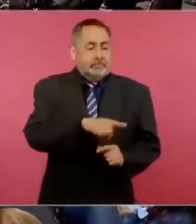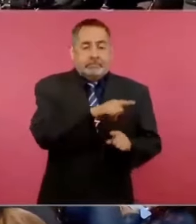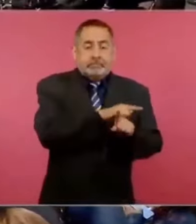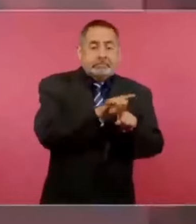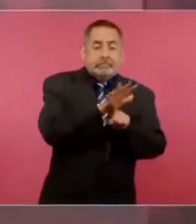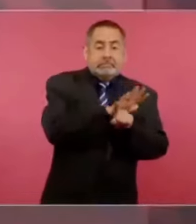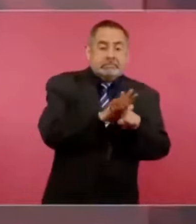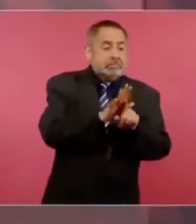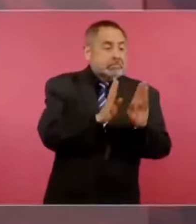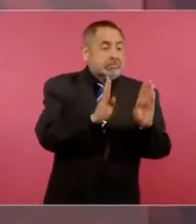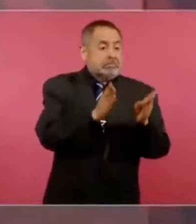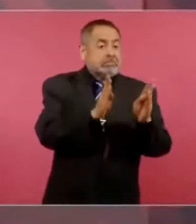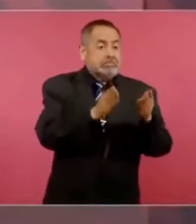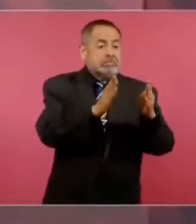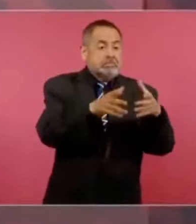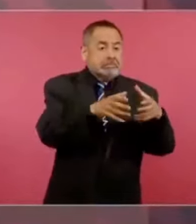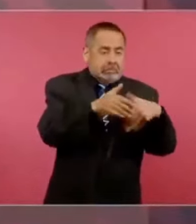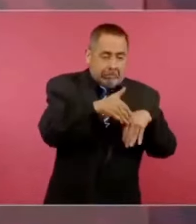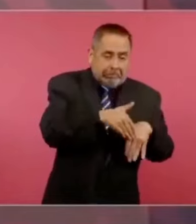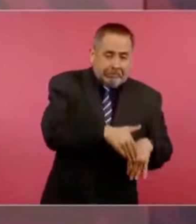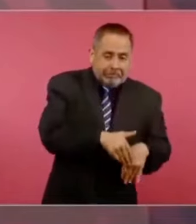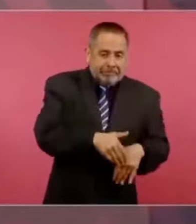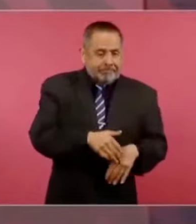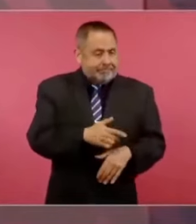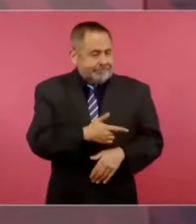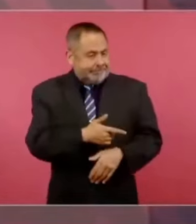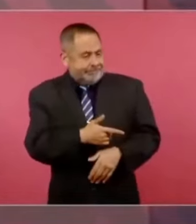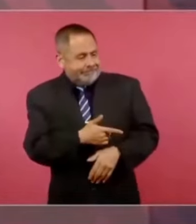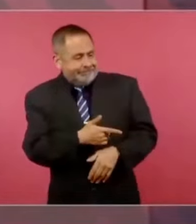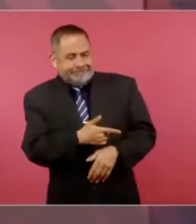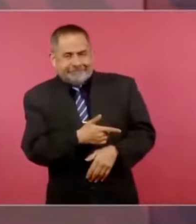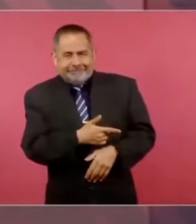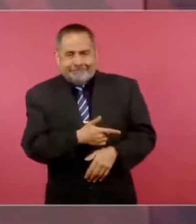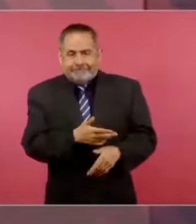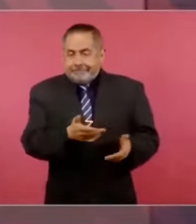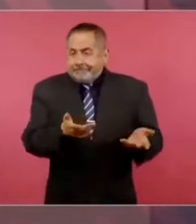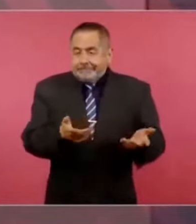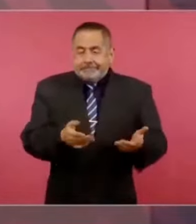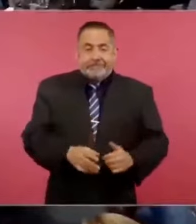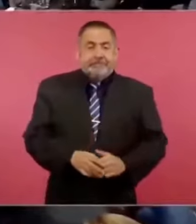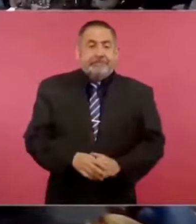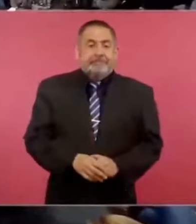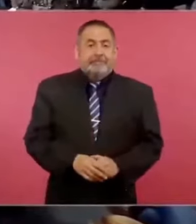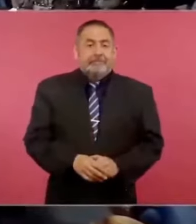entonces los